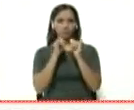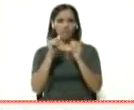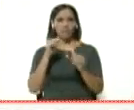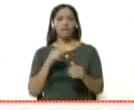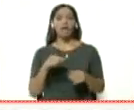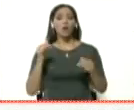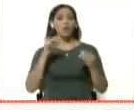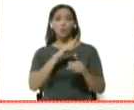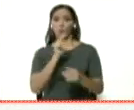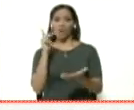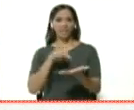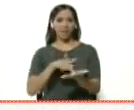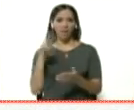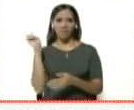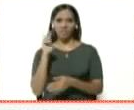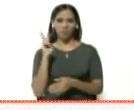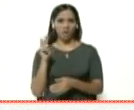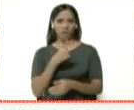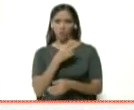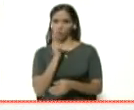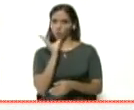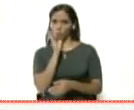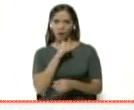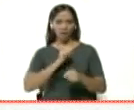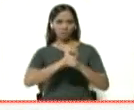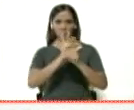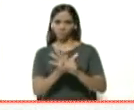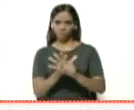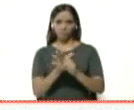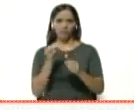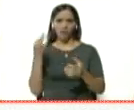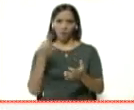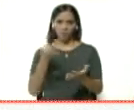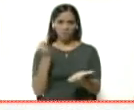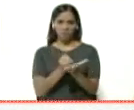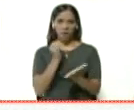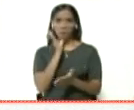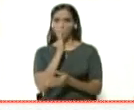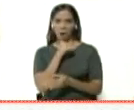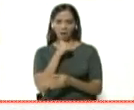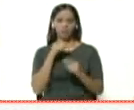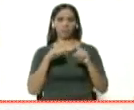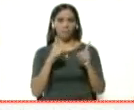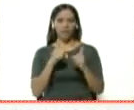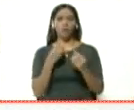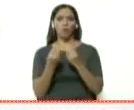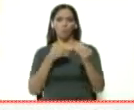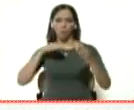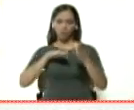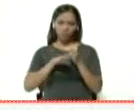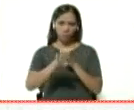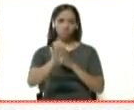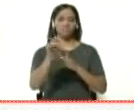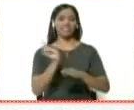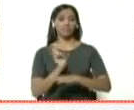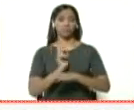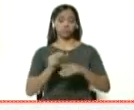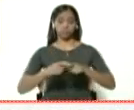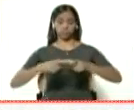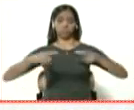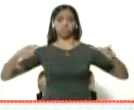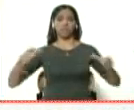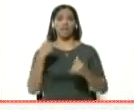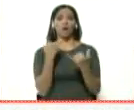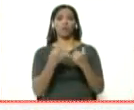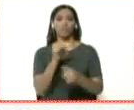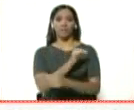hoy, no ha llegado al país. Todavía no tenemos casos confirmados de coronavirus. Pero por la velocidad, como ha avanzado en las últimas semanas,